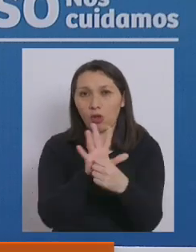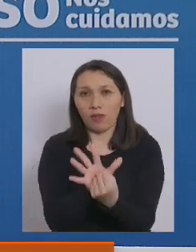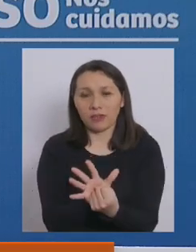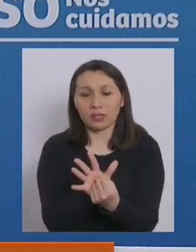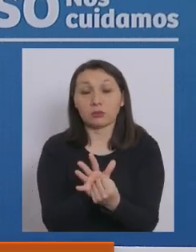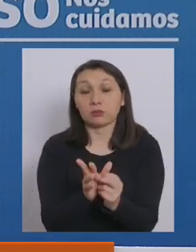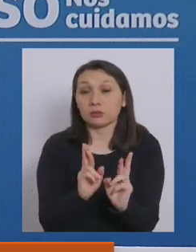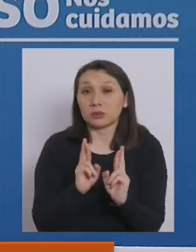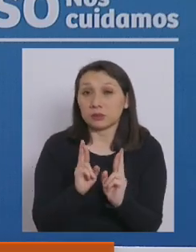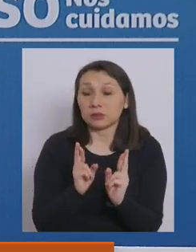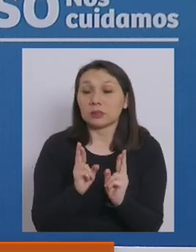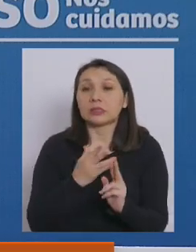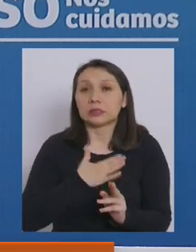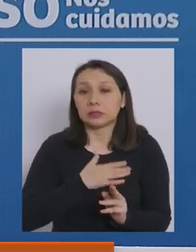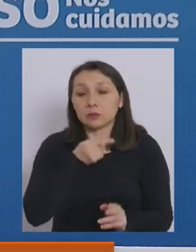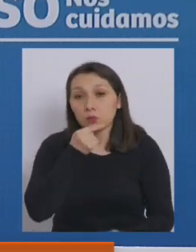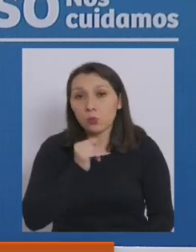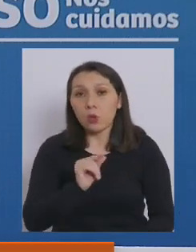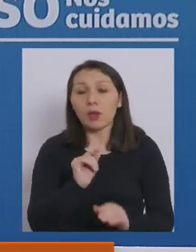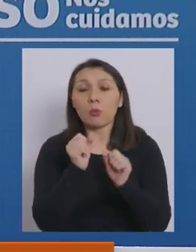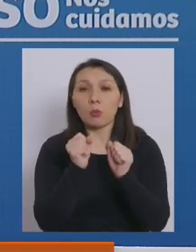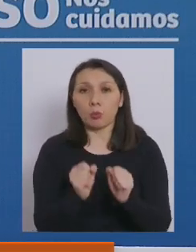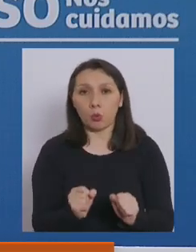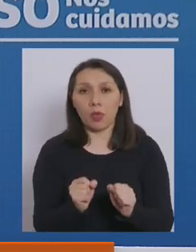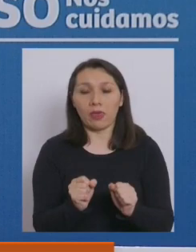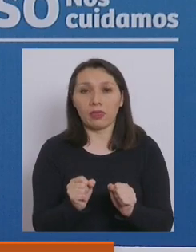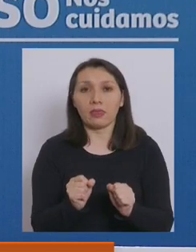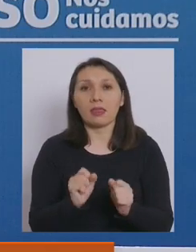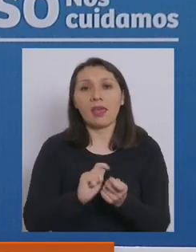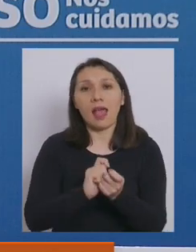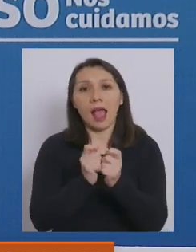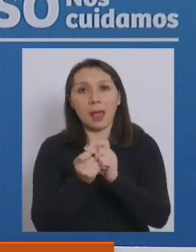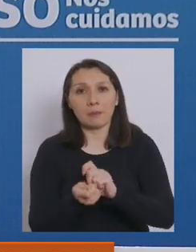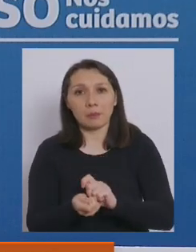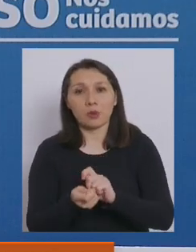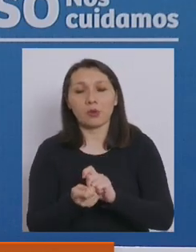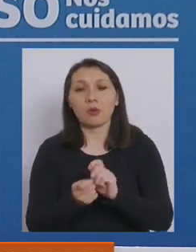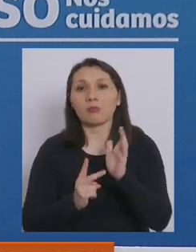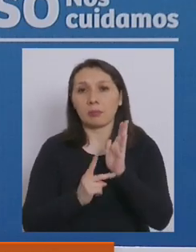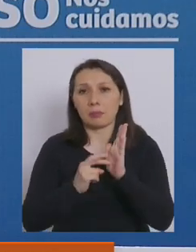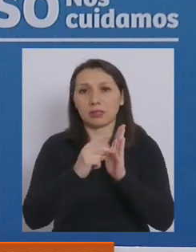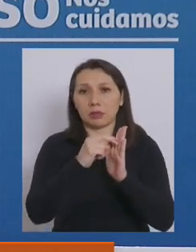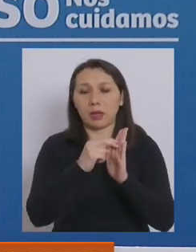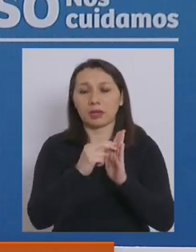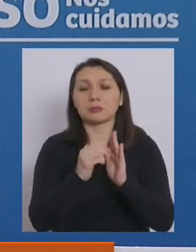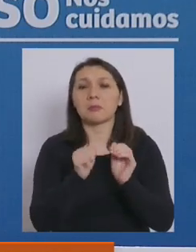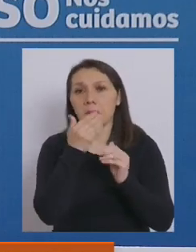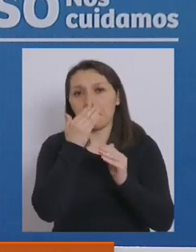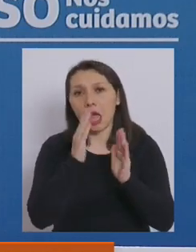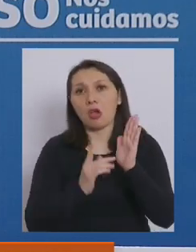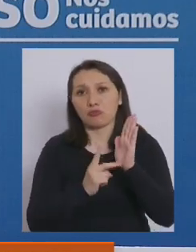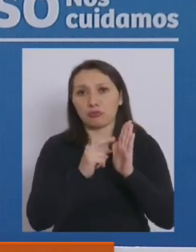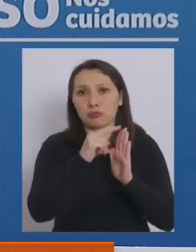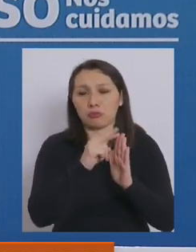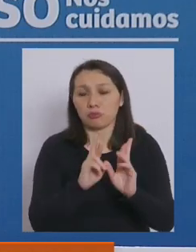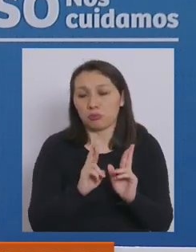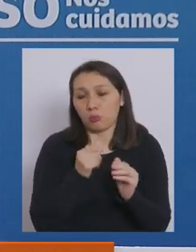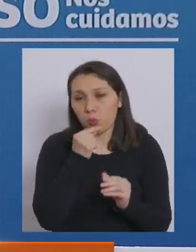y esperamos que pronto pueda pasar en el paso a paso, avanzar en el paso a paso.